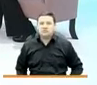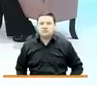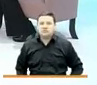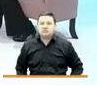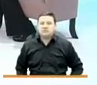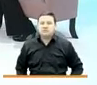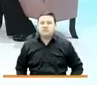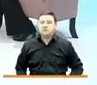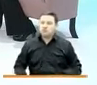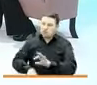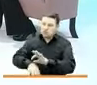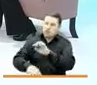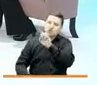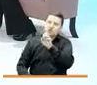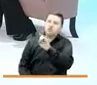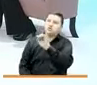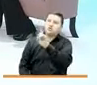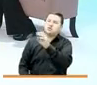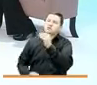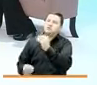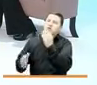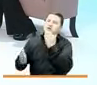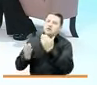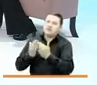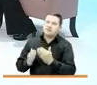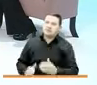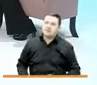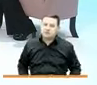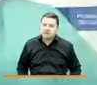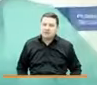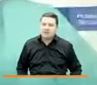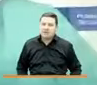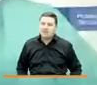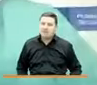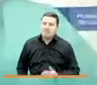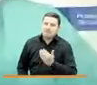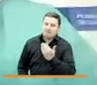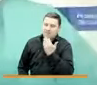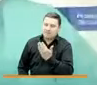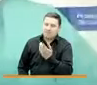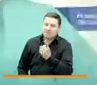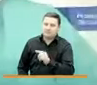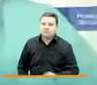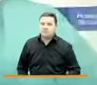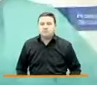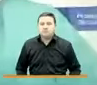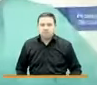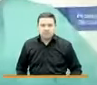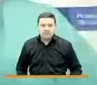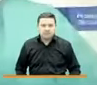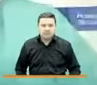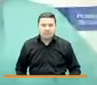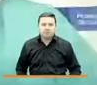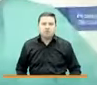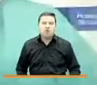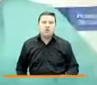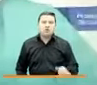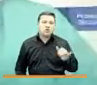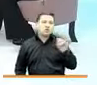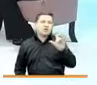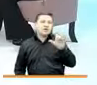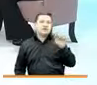Doctora Susana, muchísimas gracias. Saludos a ustedes también. Bueno, Yulisa, todos